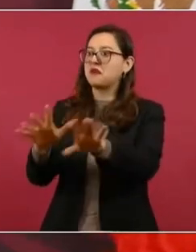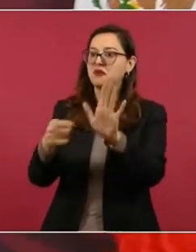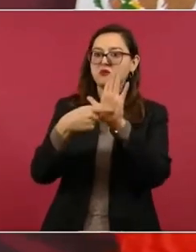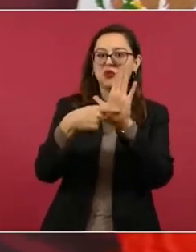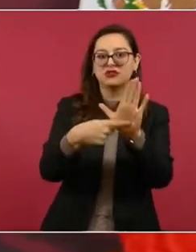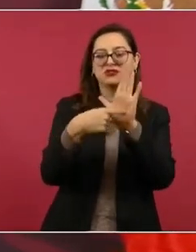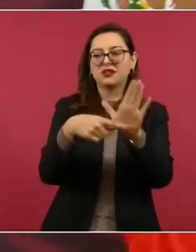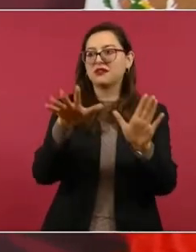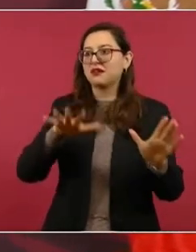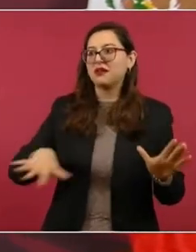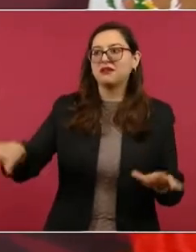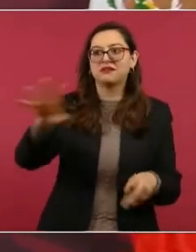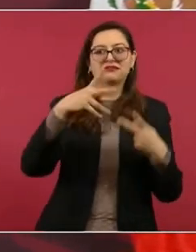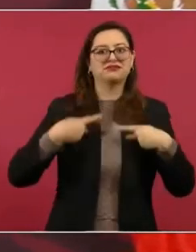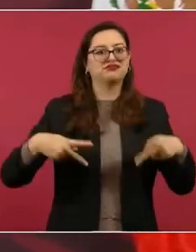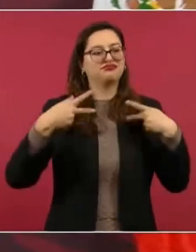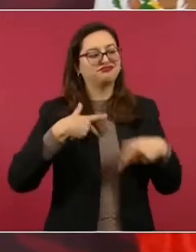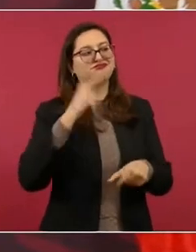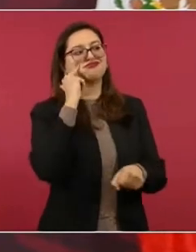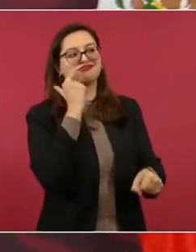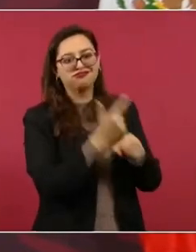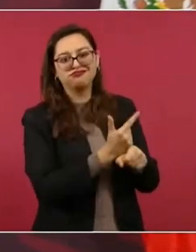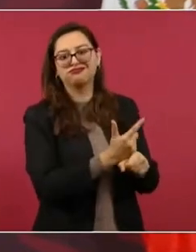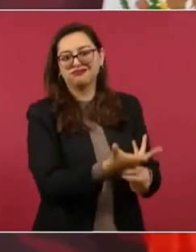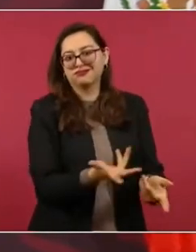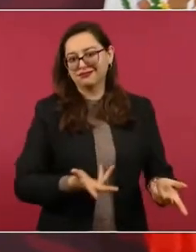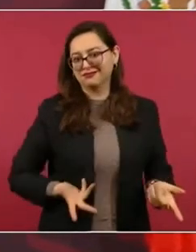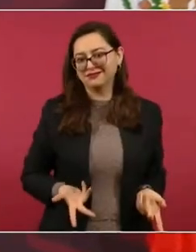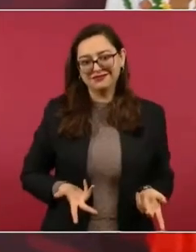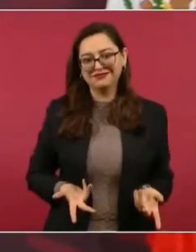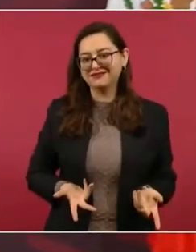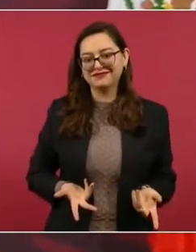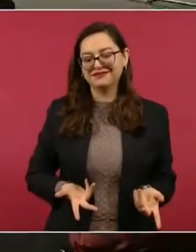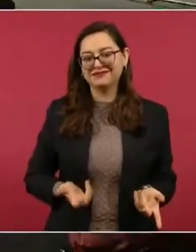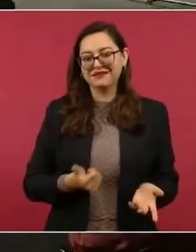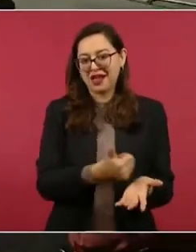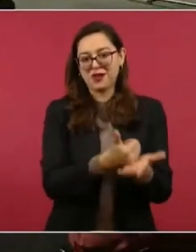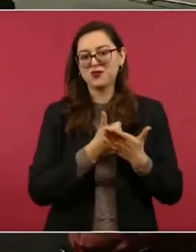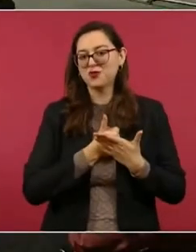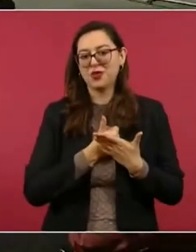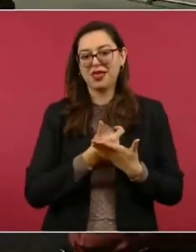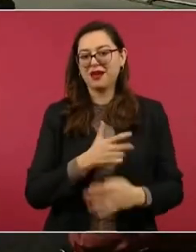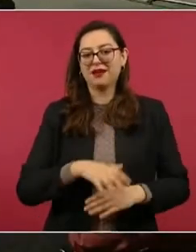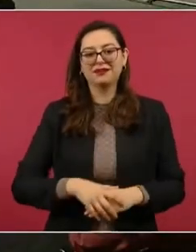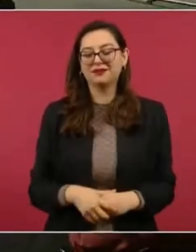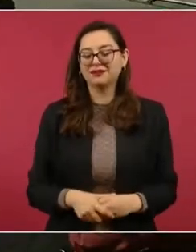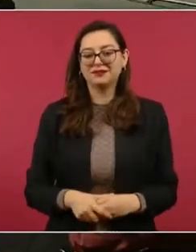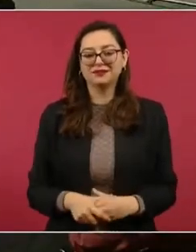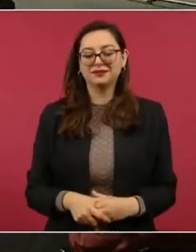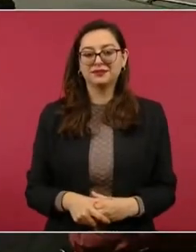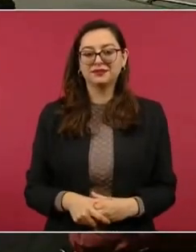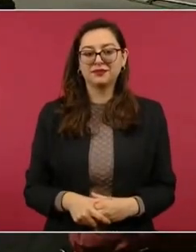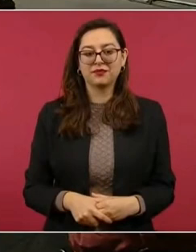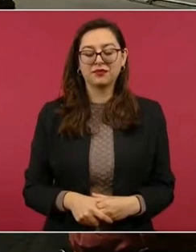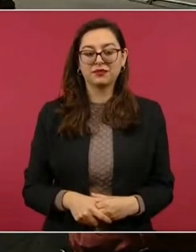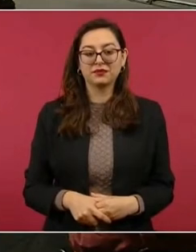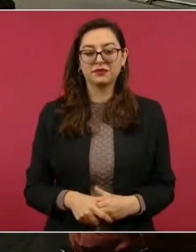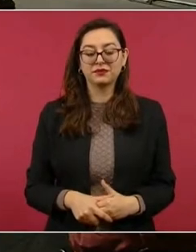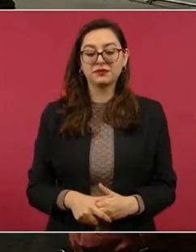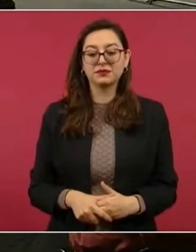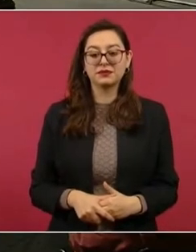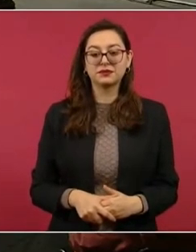El tuit de Hernández.